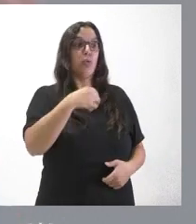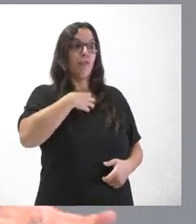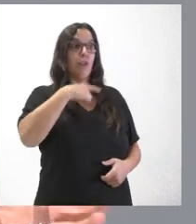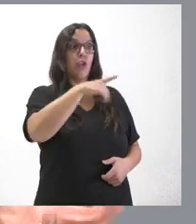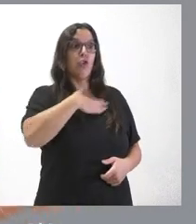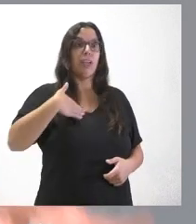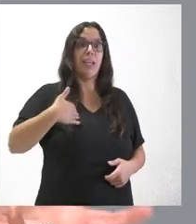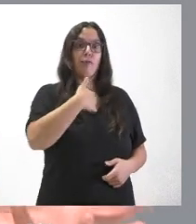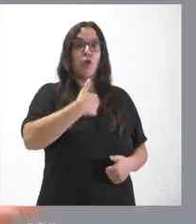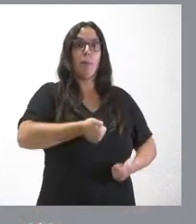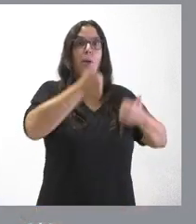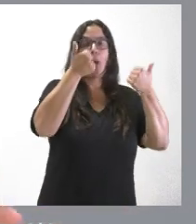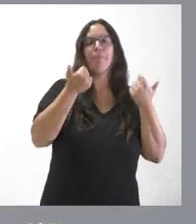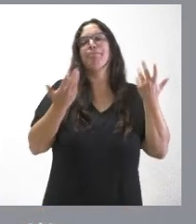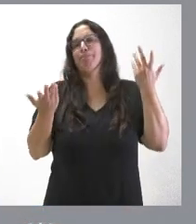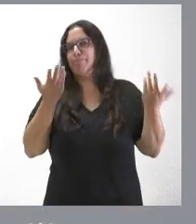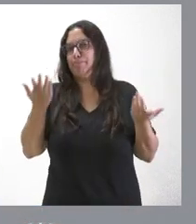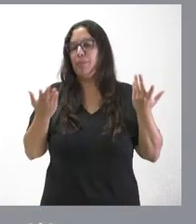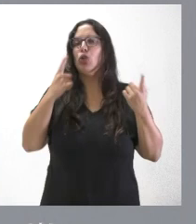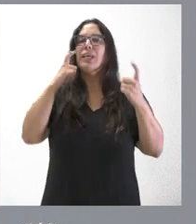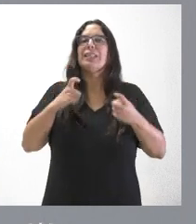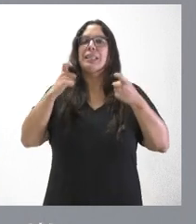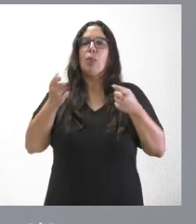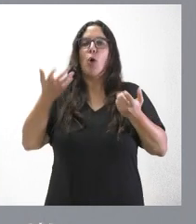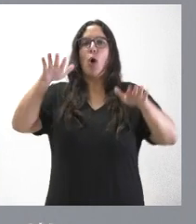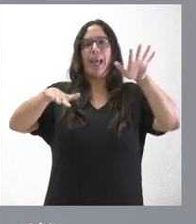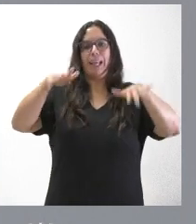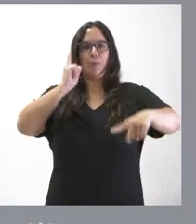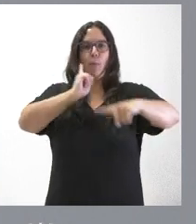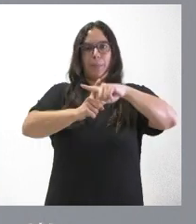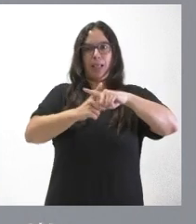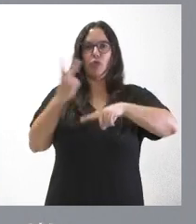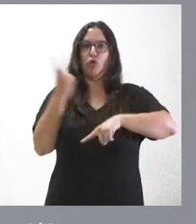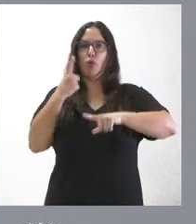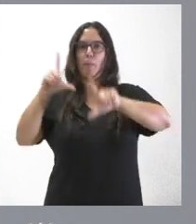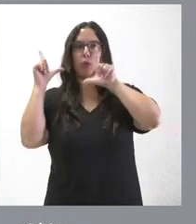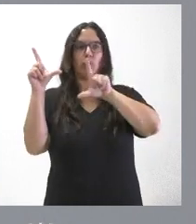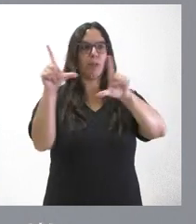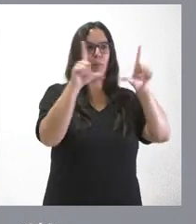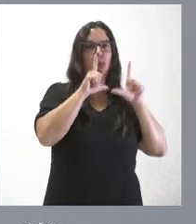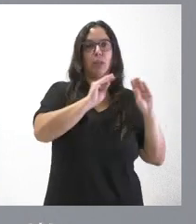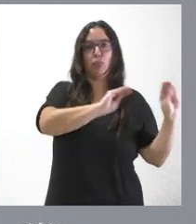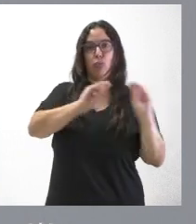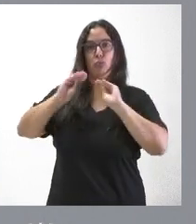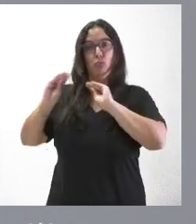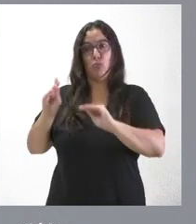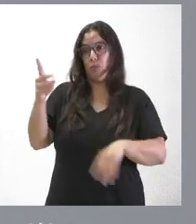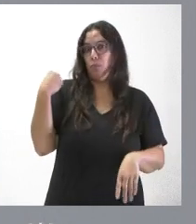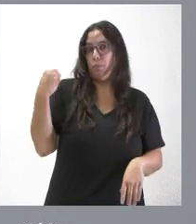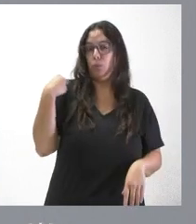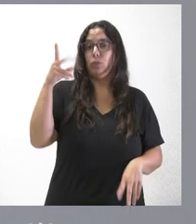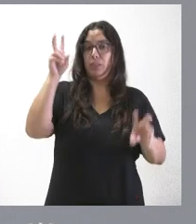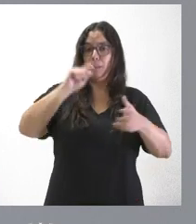quisieran que su papel fuera más protagonista. Se busca un punto de equilibrio donde los dos tengan su papel. Hoy mismo lo hemos visto, usted pregunta, por estas nuevas